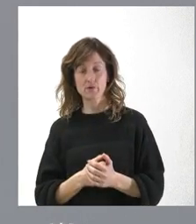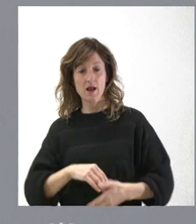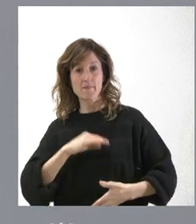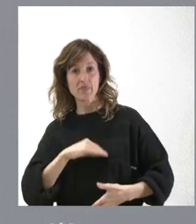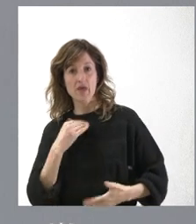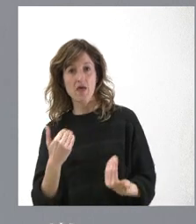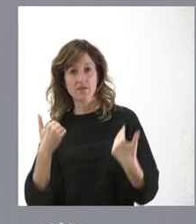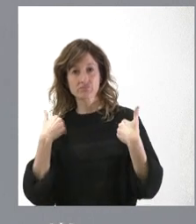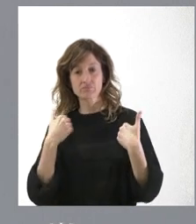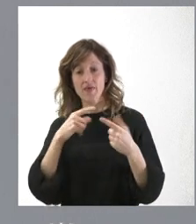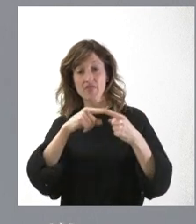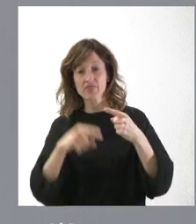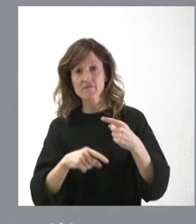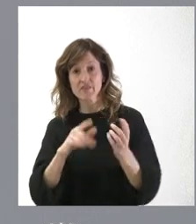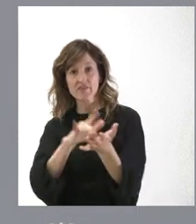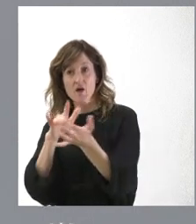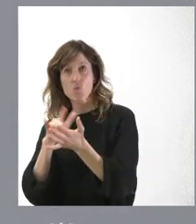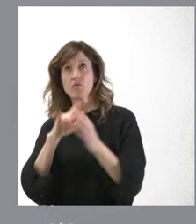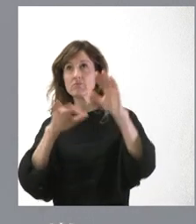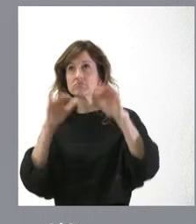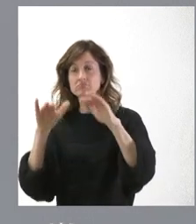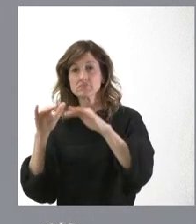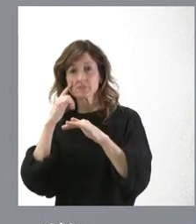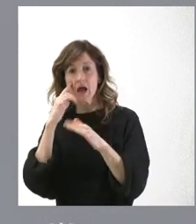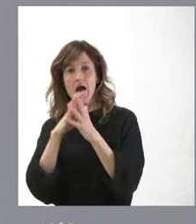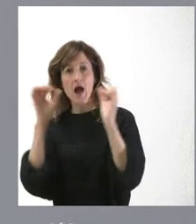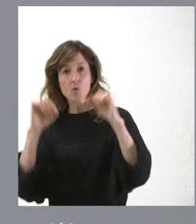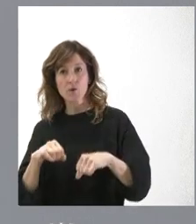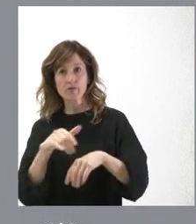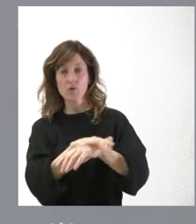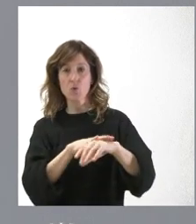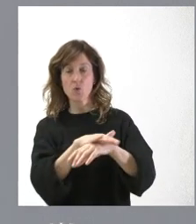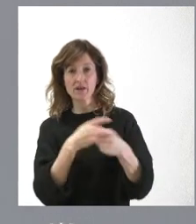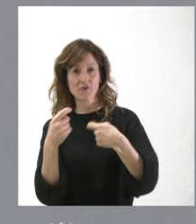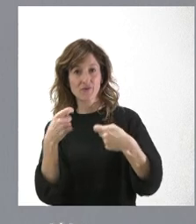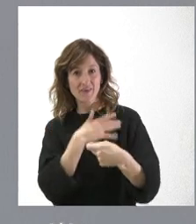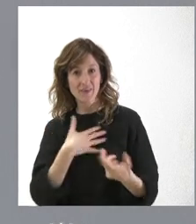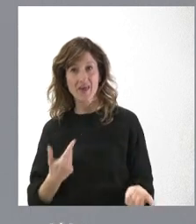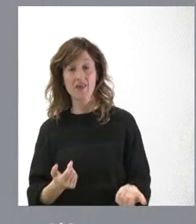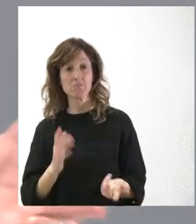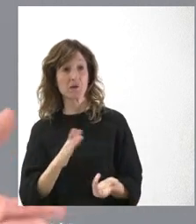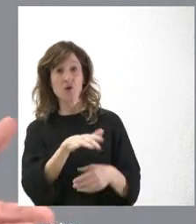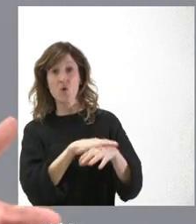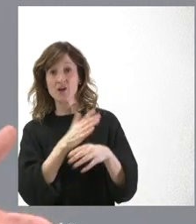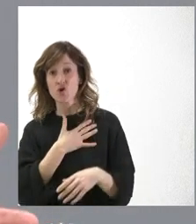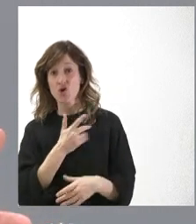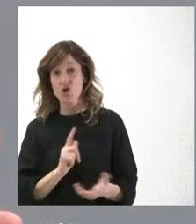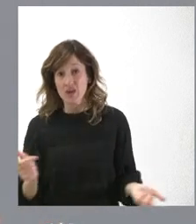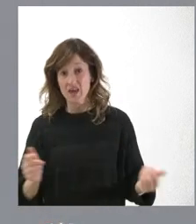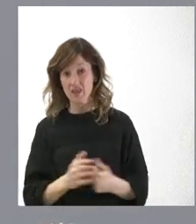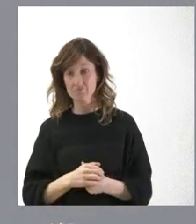de déficit y de endeudamiento, que llegáramos a un acuerdo y que el Gobierno no quisiera negociar. Pero como el Gobierno no quiere negociar